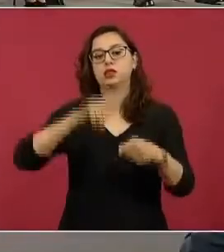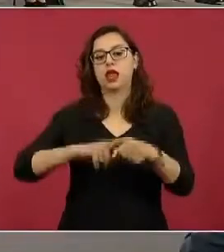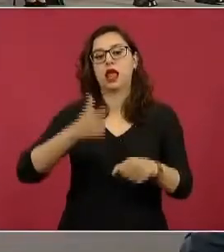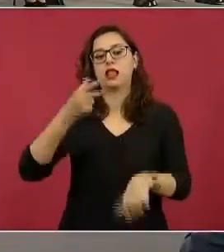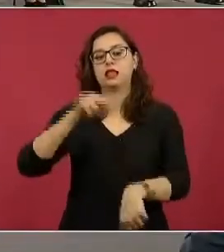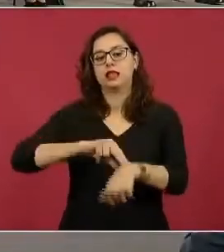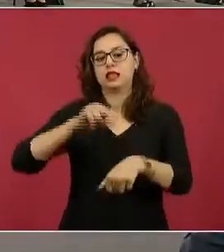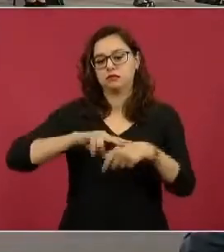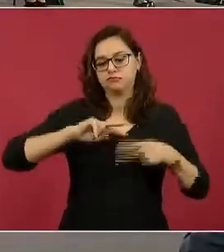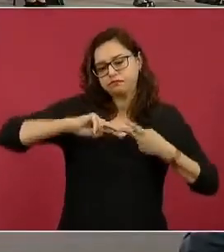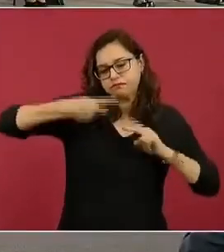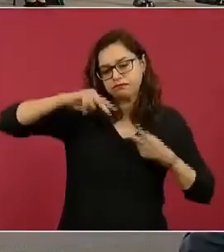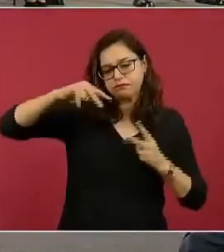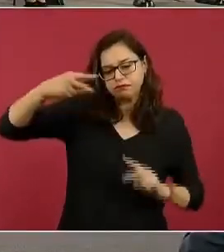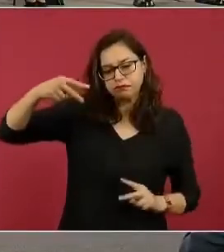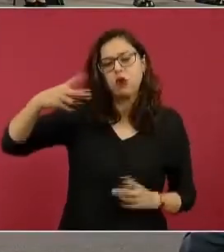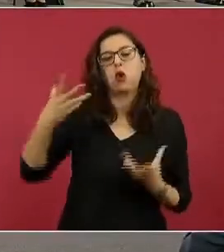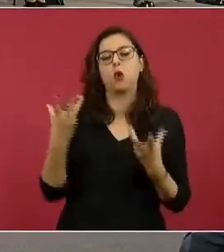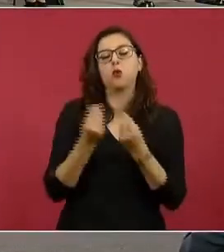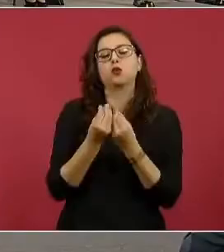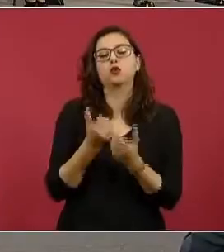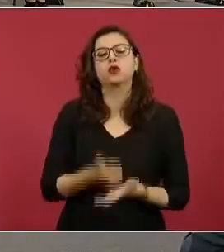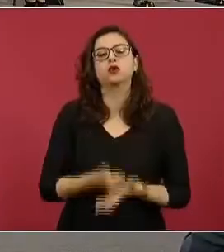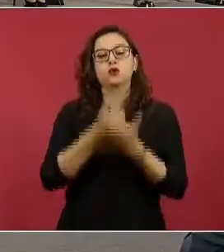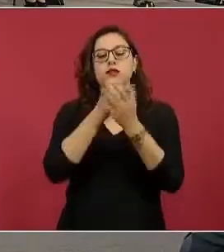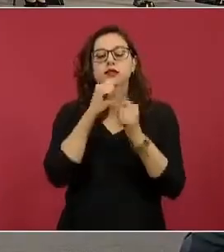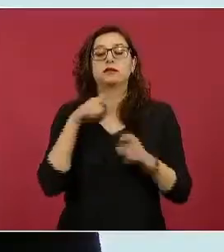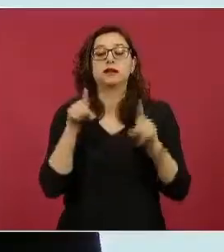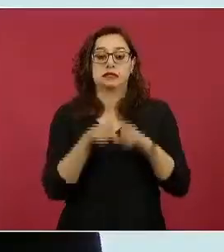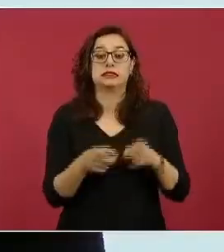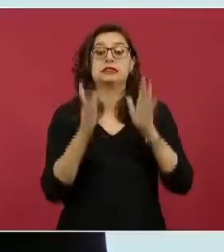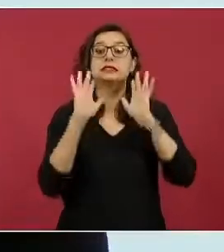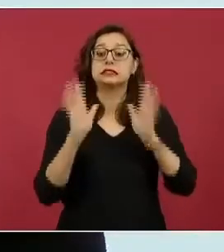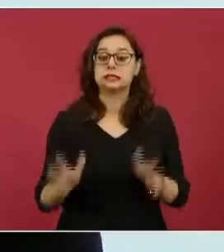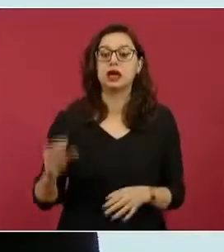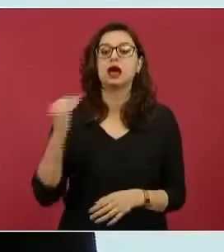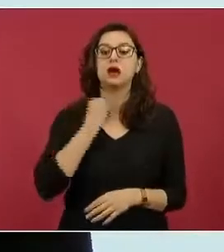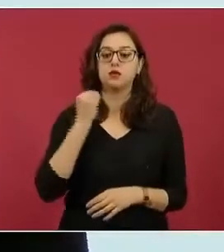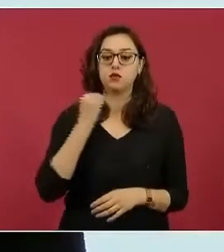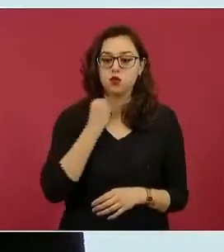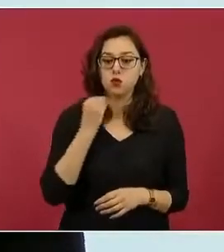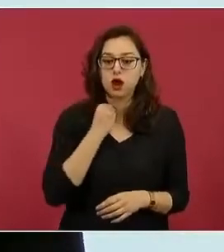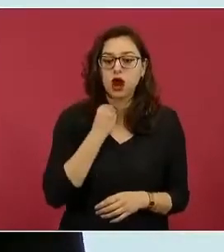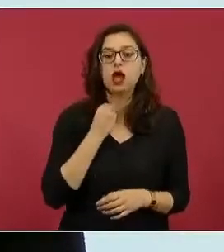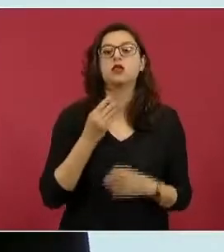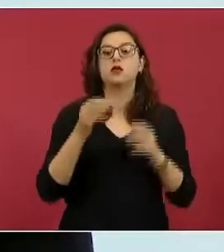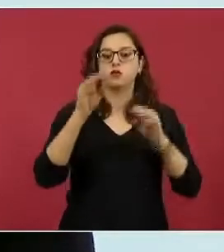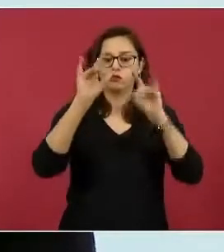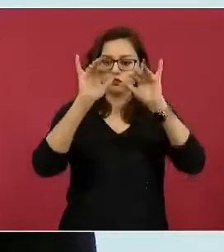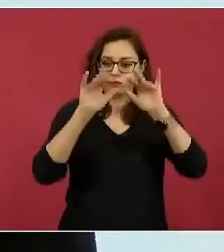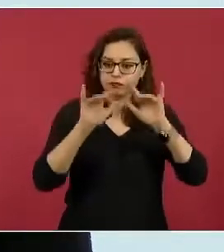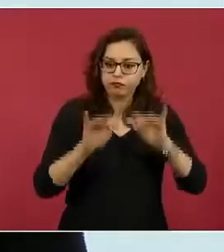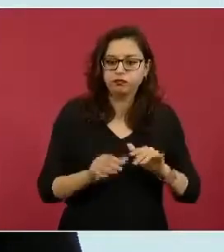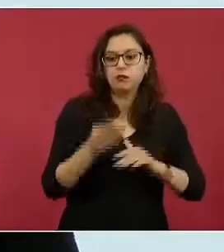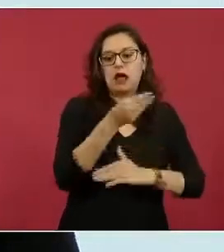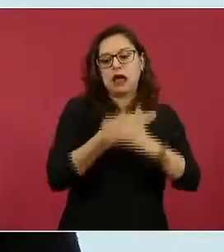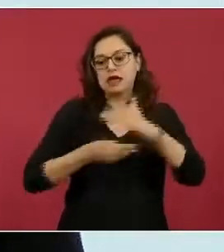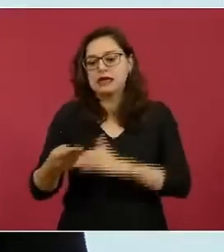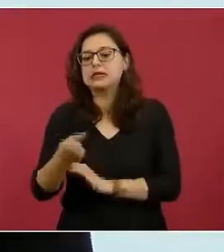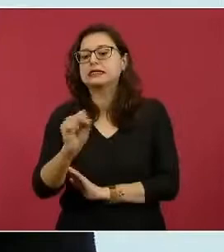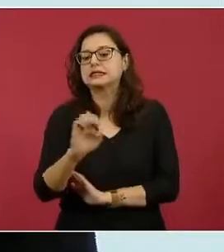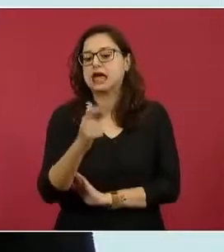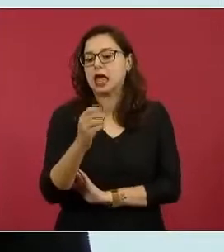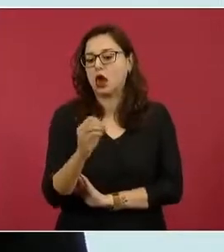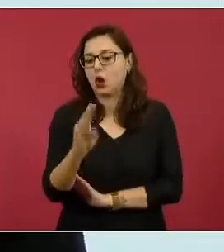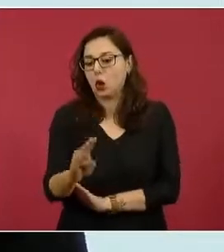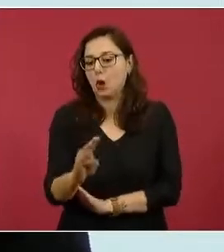iniciativa ha sido ya remitida por la Consejería Jurídica de Presidencia a la Secretaría de Gobernación. De la Secretaría de